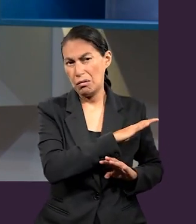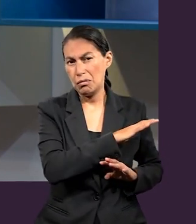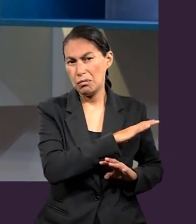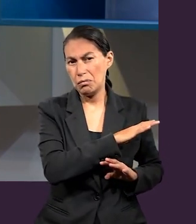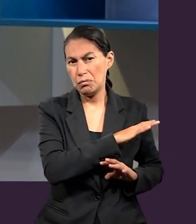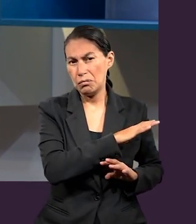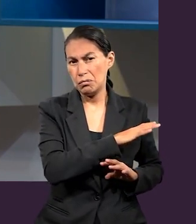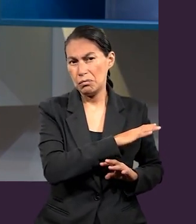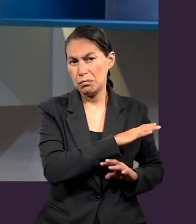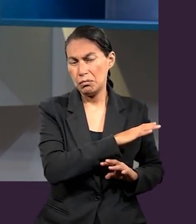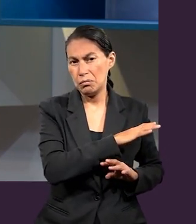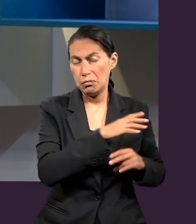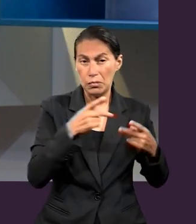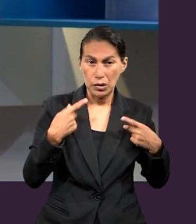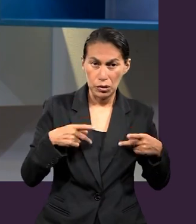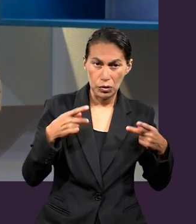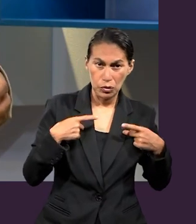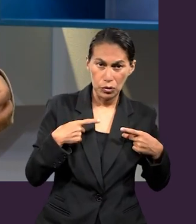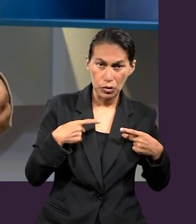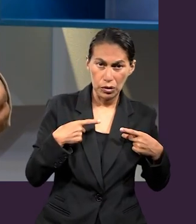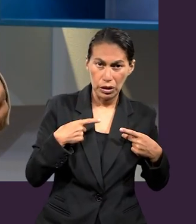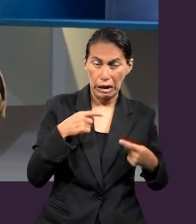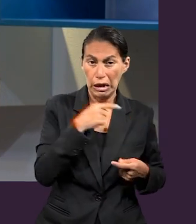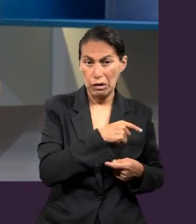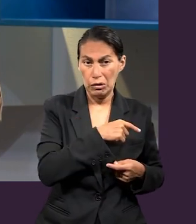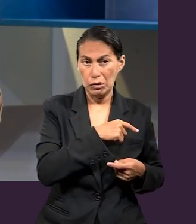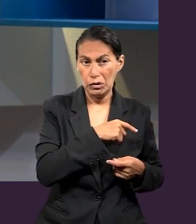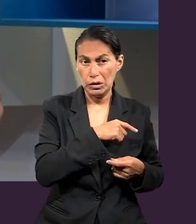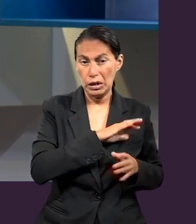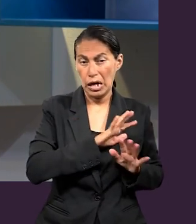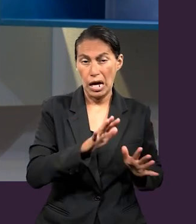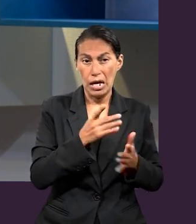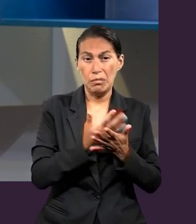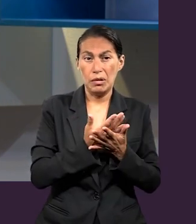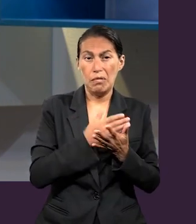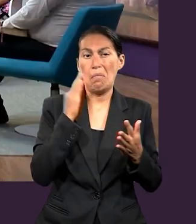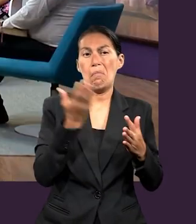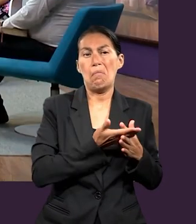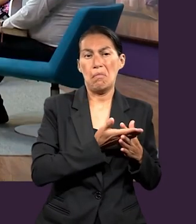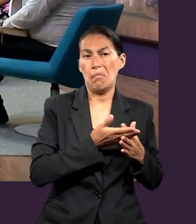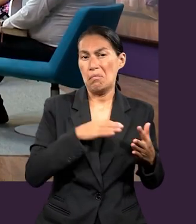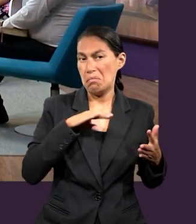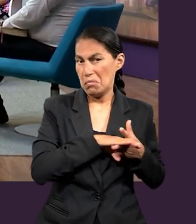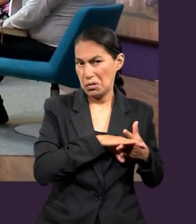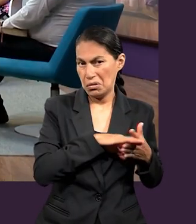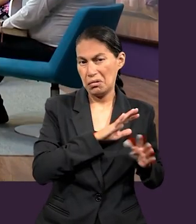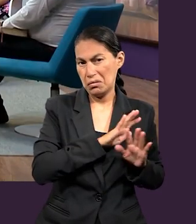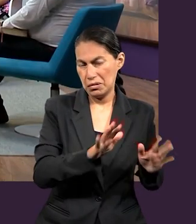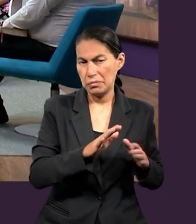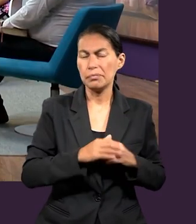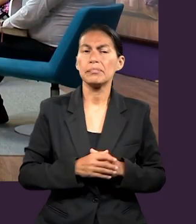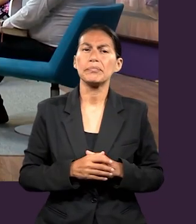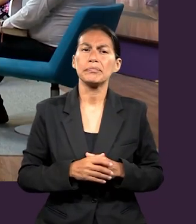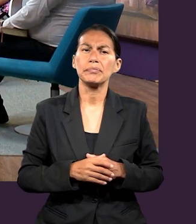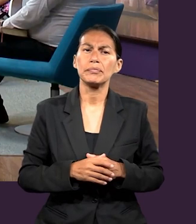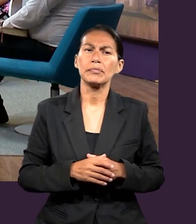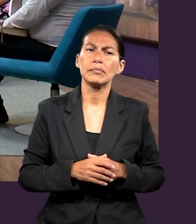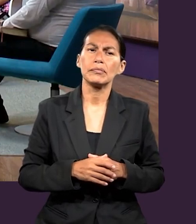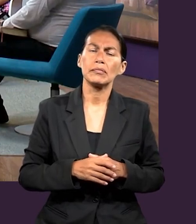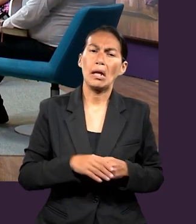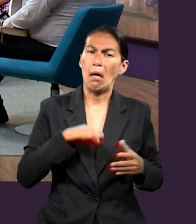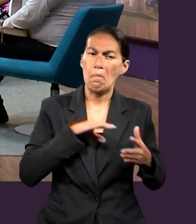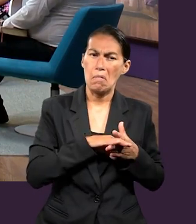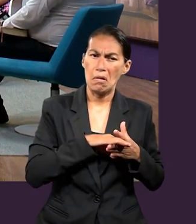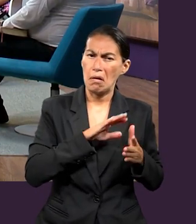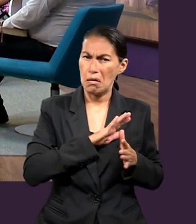normalmente estaban los que esperaban una ejecución o una sentencia. Y la lección nos comenta